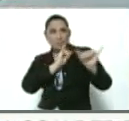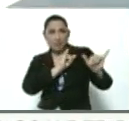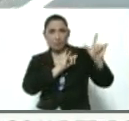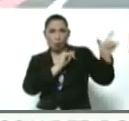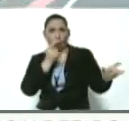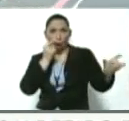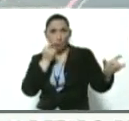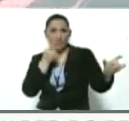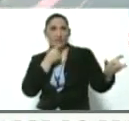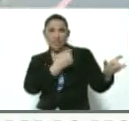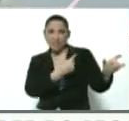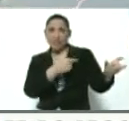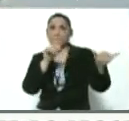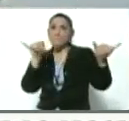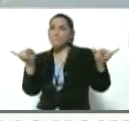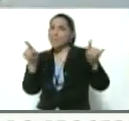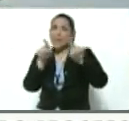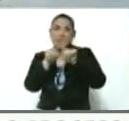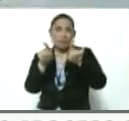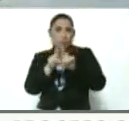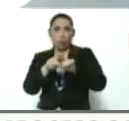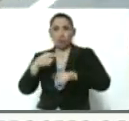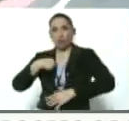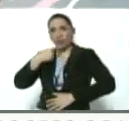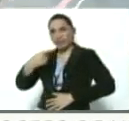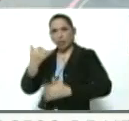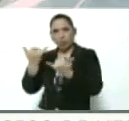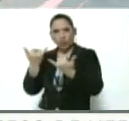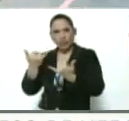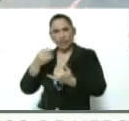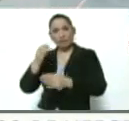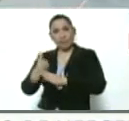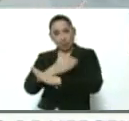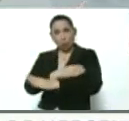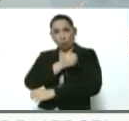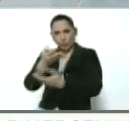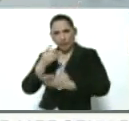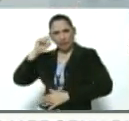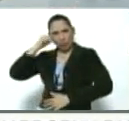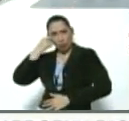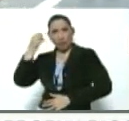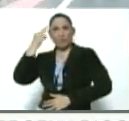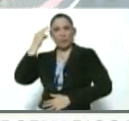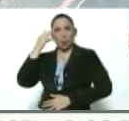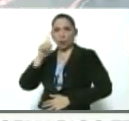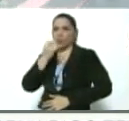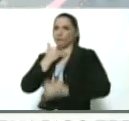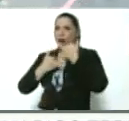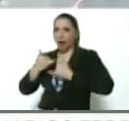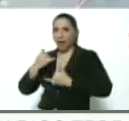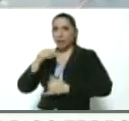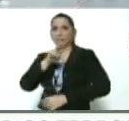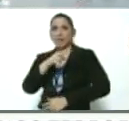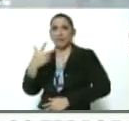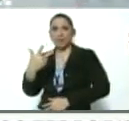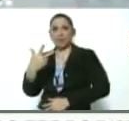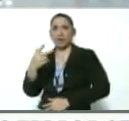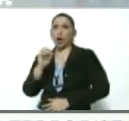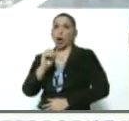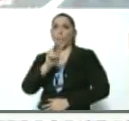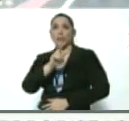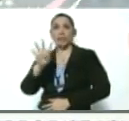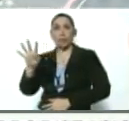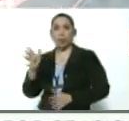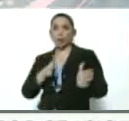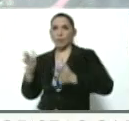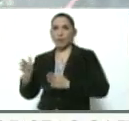este momento. Antes, ustedes recuerdan que el día, si la memoria no me falla, fue el 23 o 24